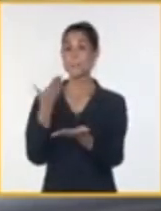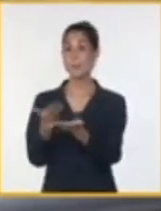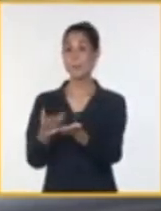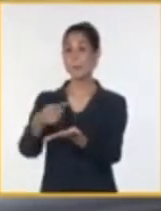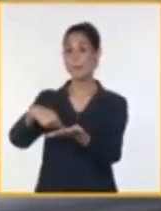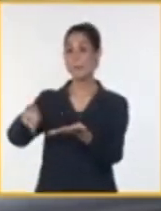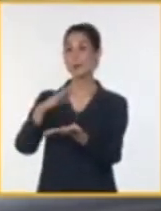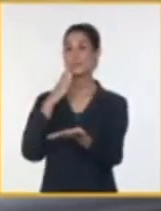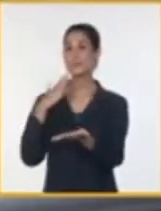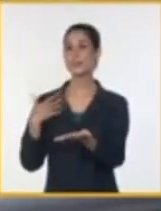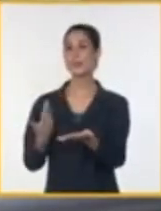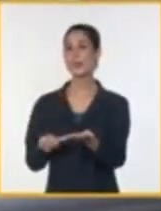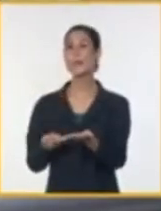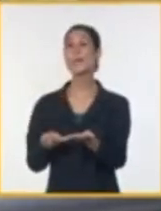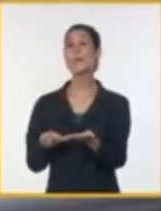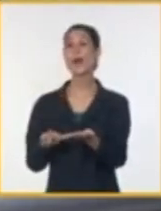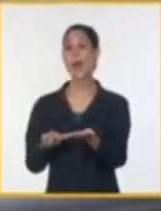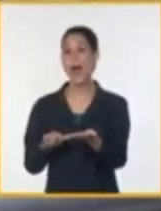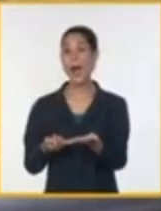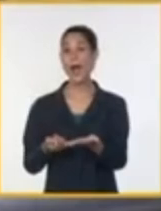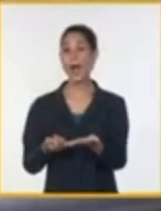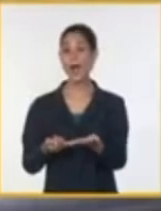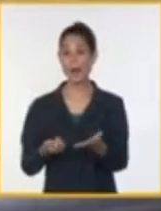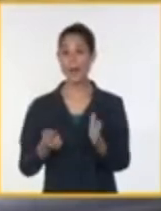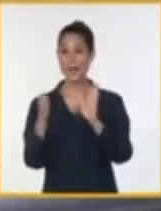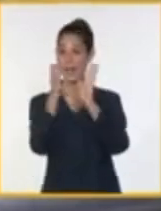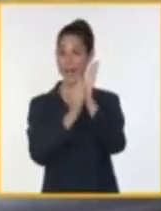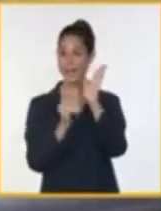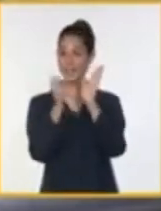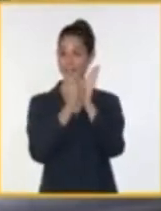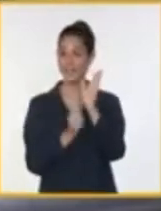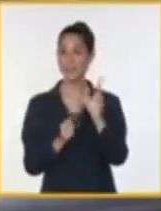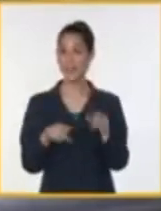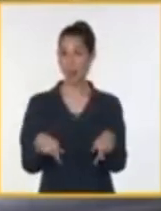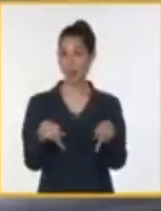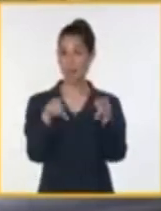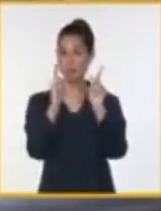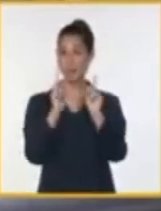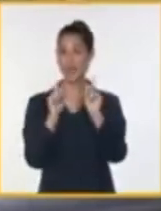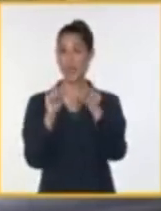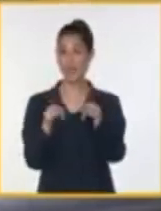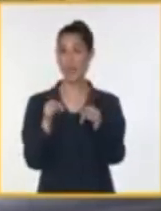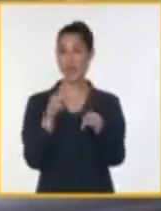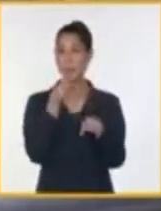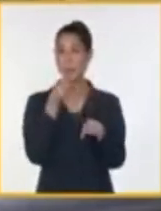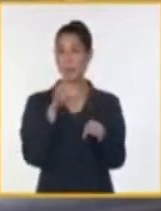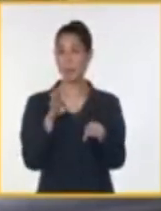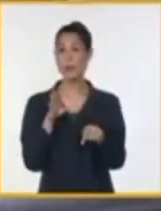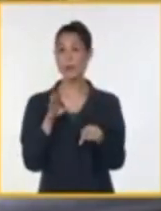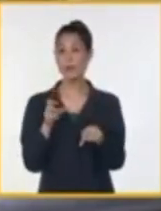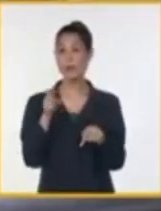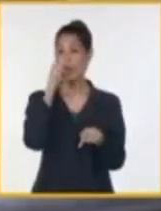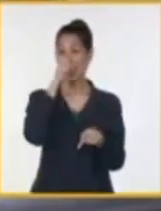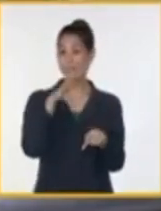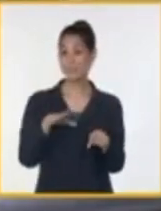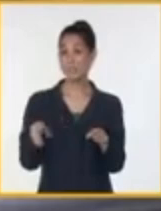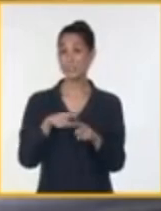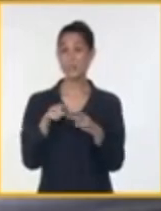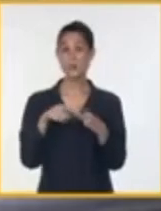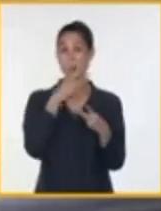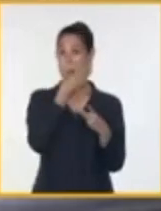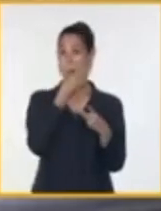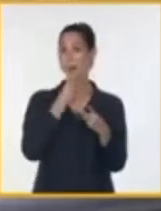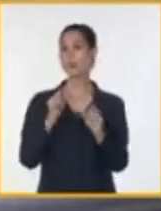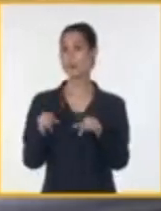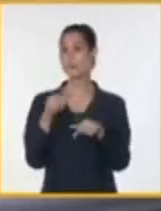por los bureaus de información y reservas en las plataformas online para todos los estudiantes y todos los jóvenes.